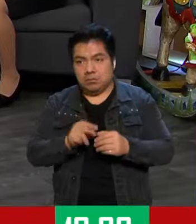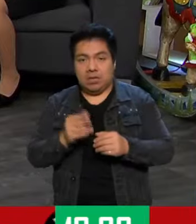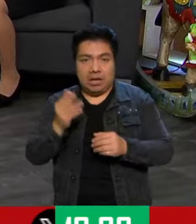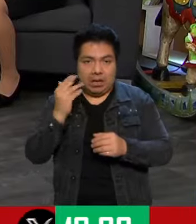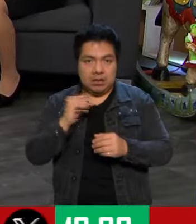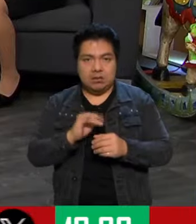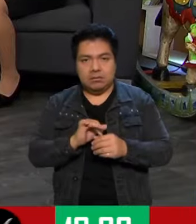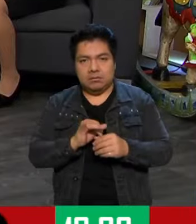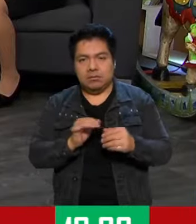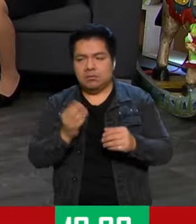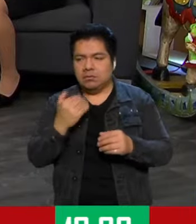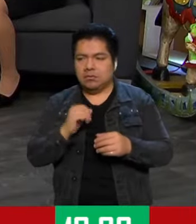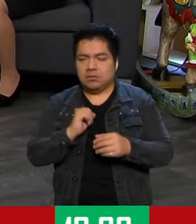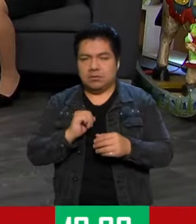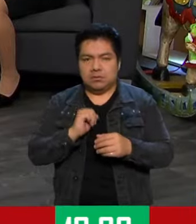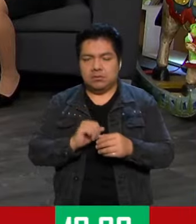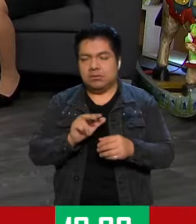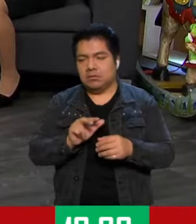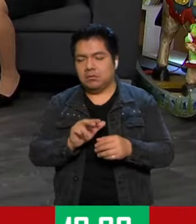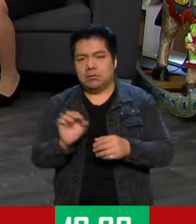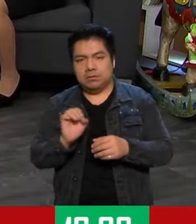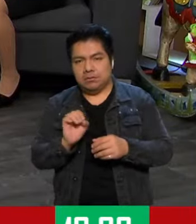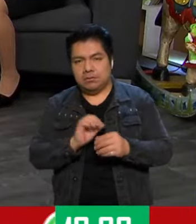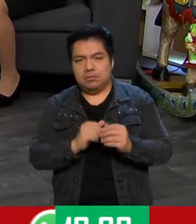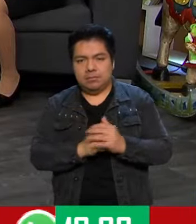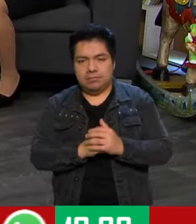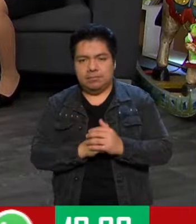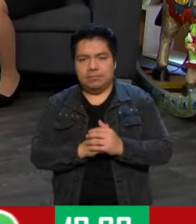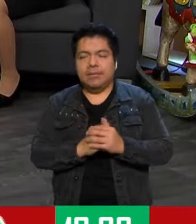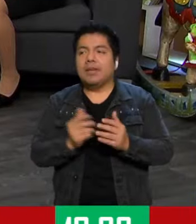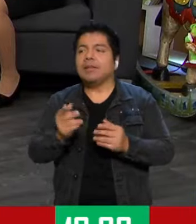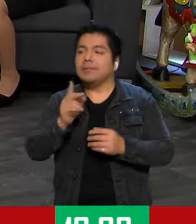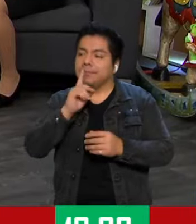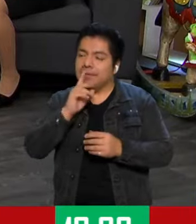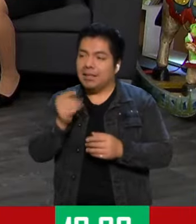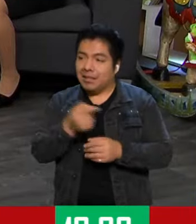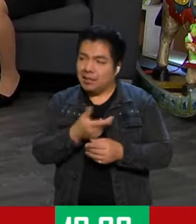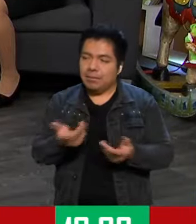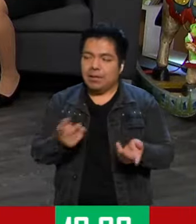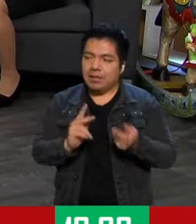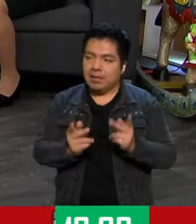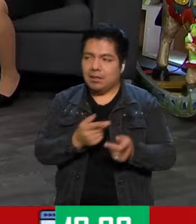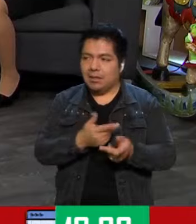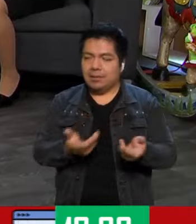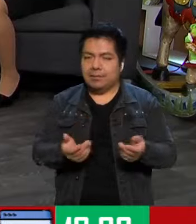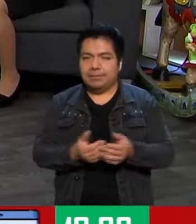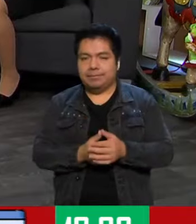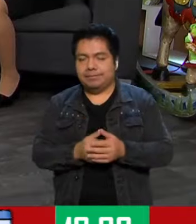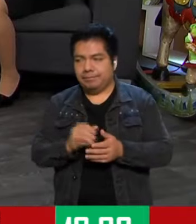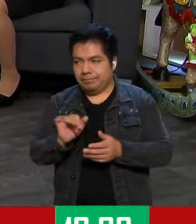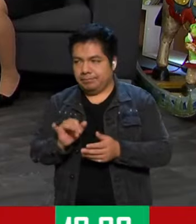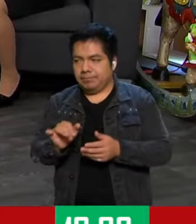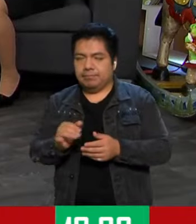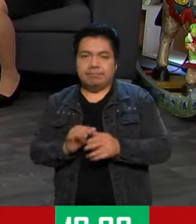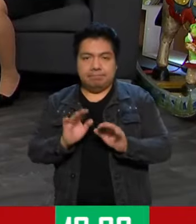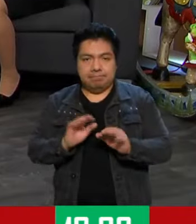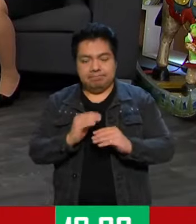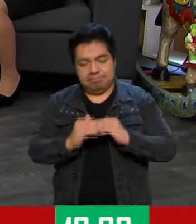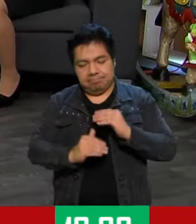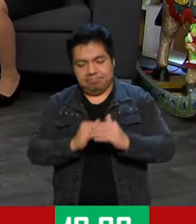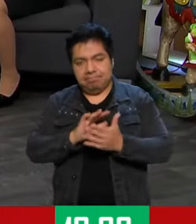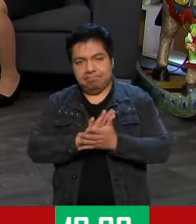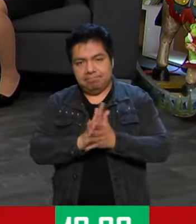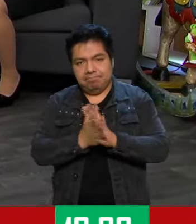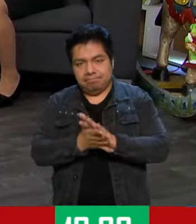¿En qué siglo, señora? En el 18. No te creas. Pero que nos platique. No hace tanto, sí o no, compañera. Sí, sí, ha sido una transformación,